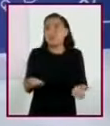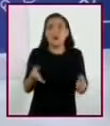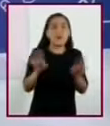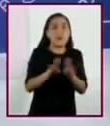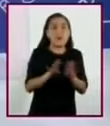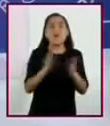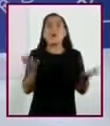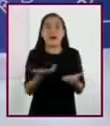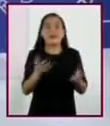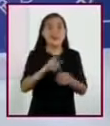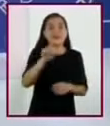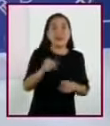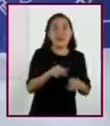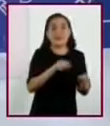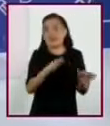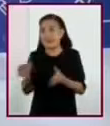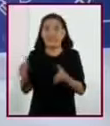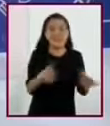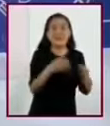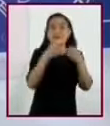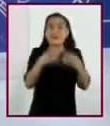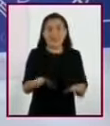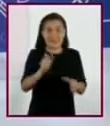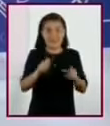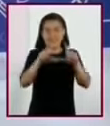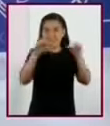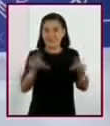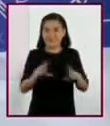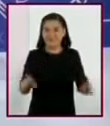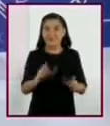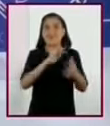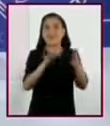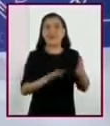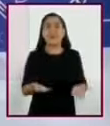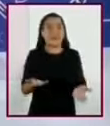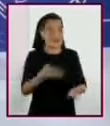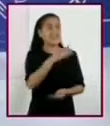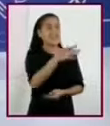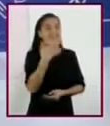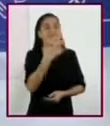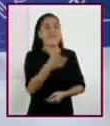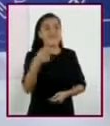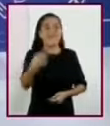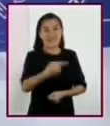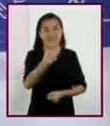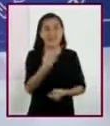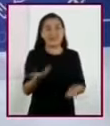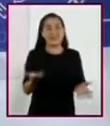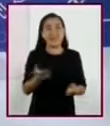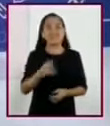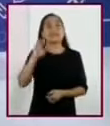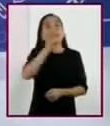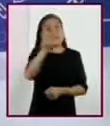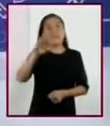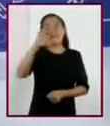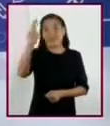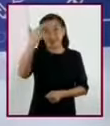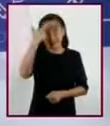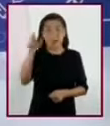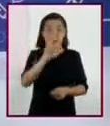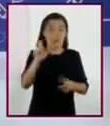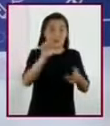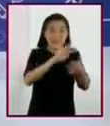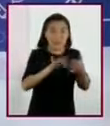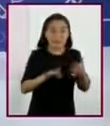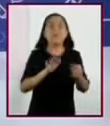no perdernos entre los caminos que hay en los textos? Ah, muy buena pregunta. Recordemos que al leer tenemos